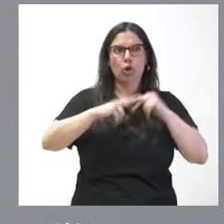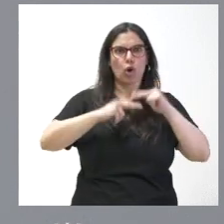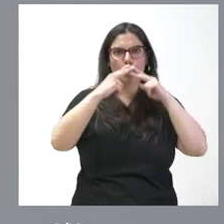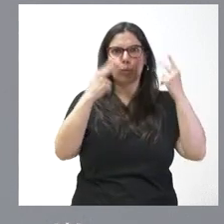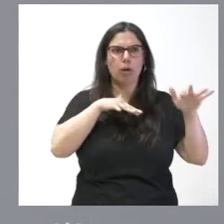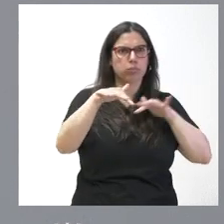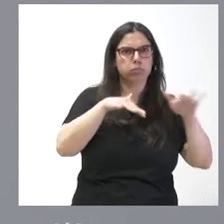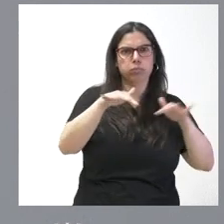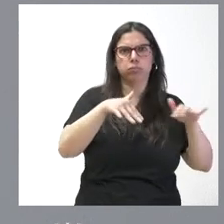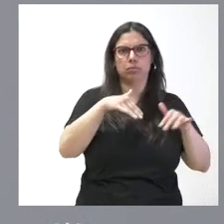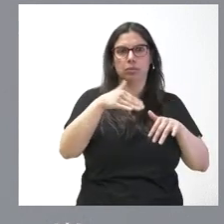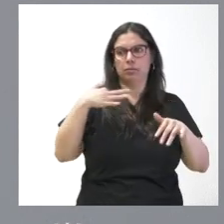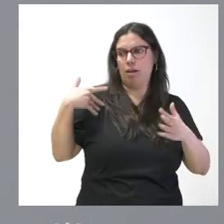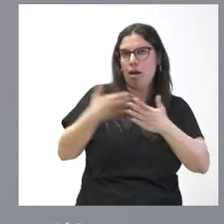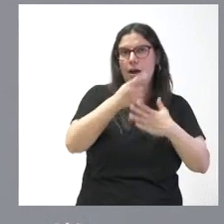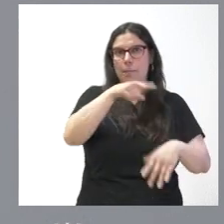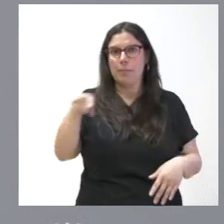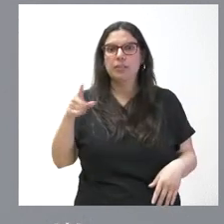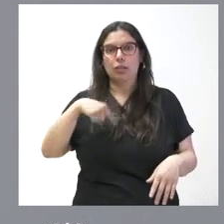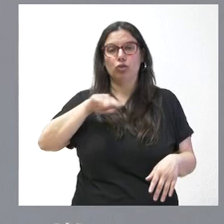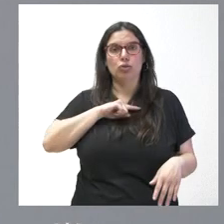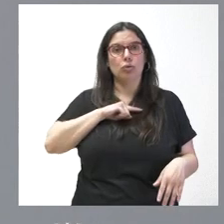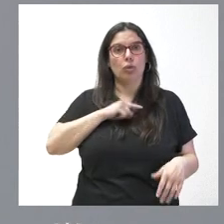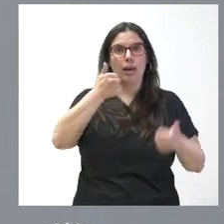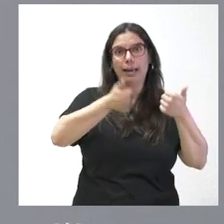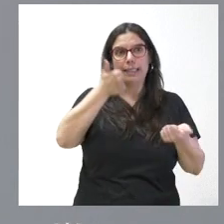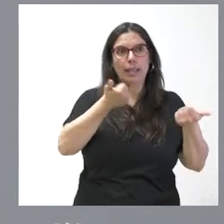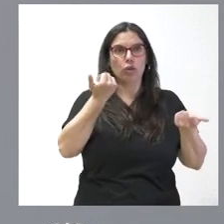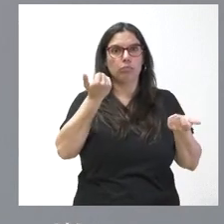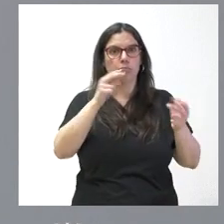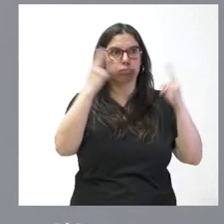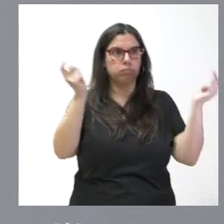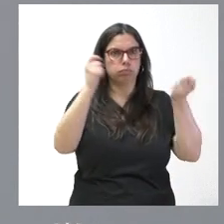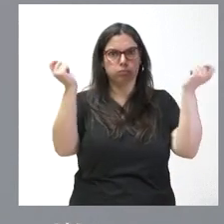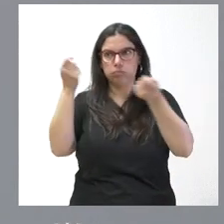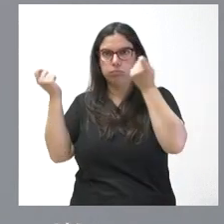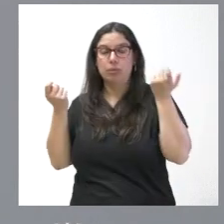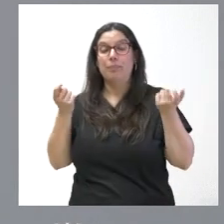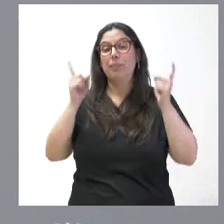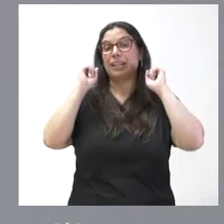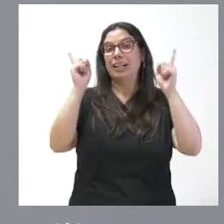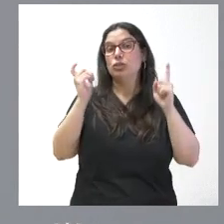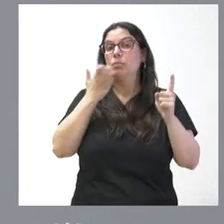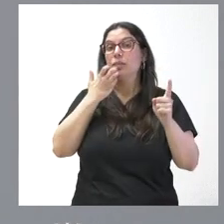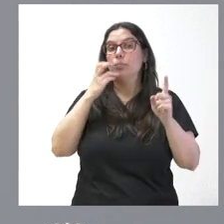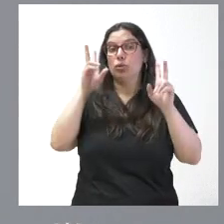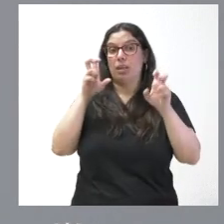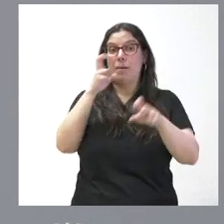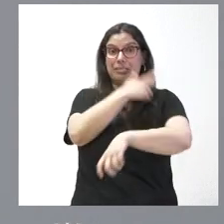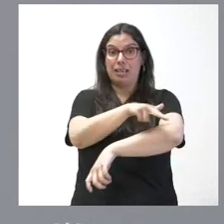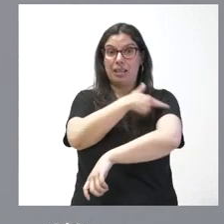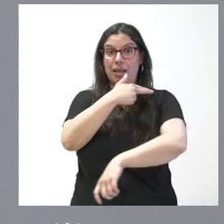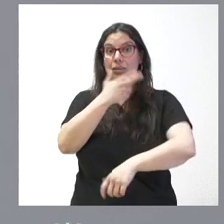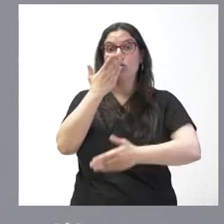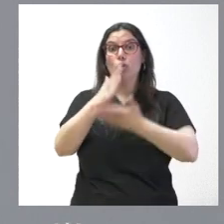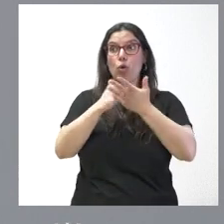en estos últimos meses somos una administración que licitado mucha obra pública como saben en el caso sanitario hemos sido la segunda comunidad